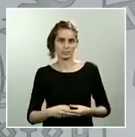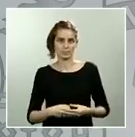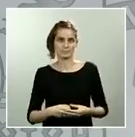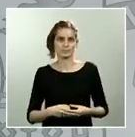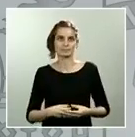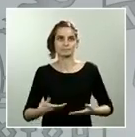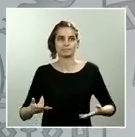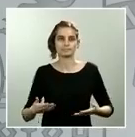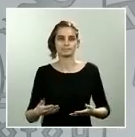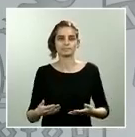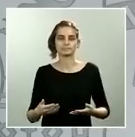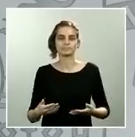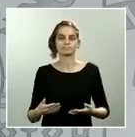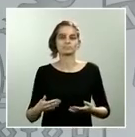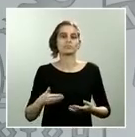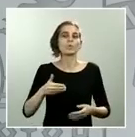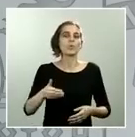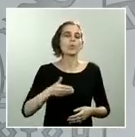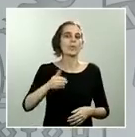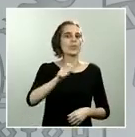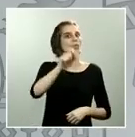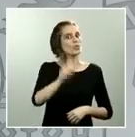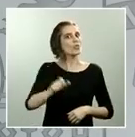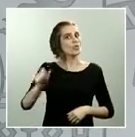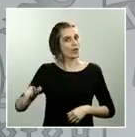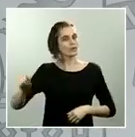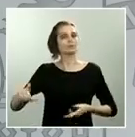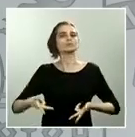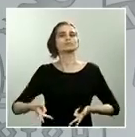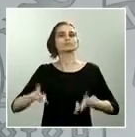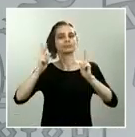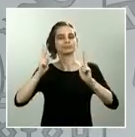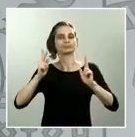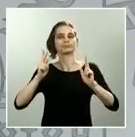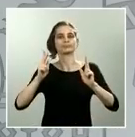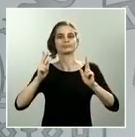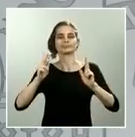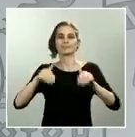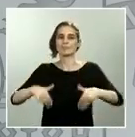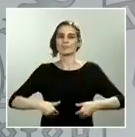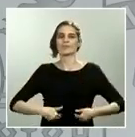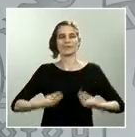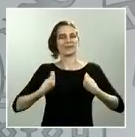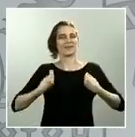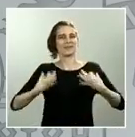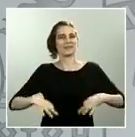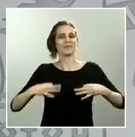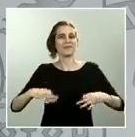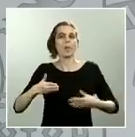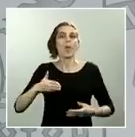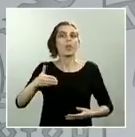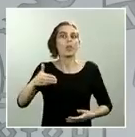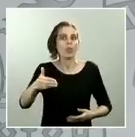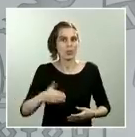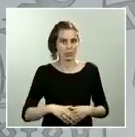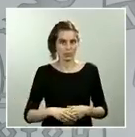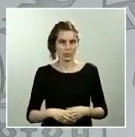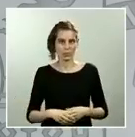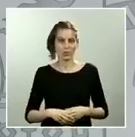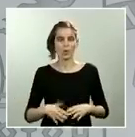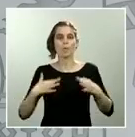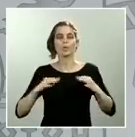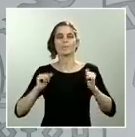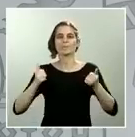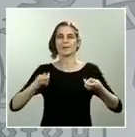donde los ciudadanos puedan regresar a esa nueva normalidad o cuándo se puedan abrir los comercios tradicionales,